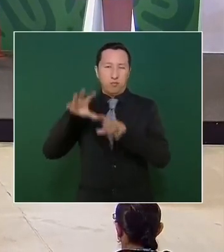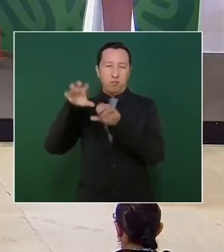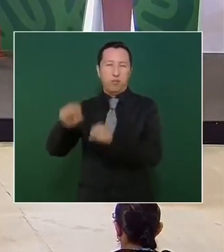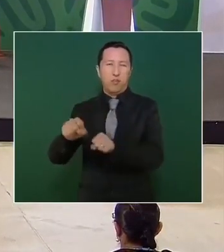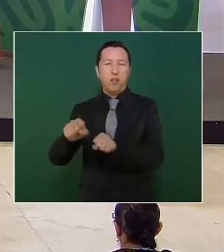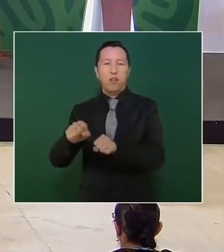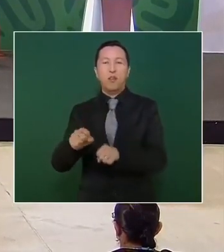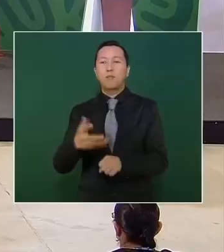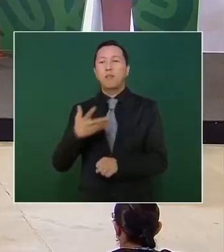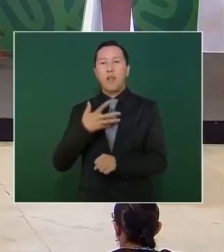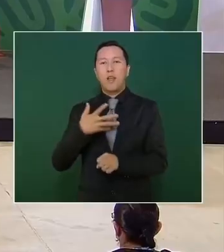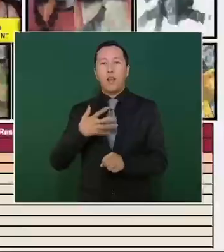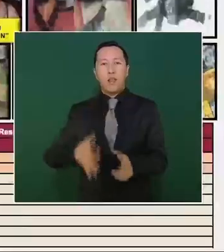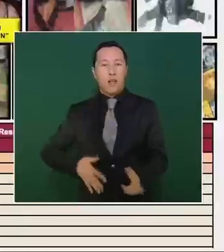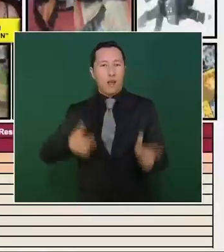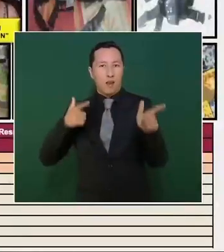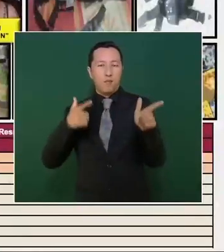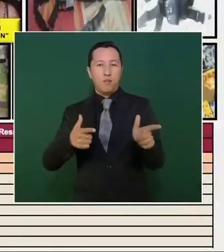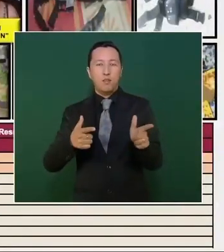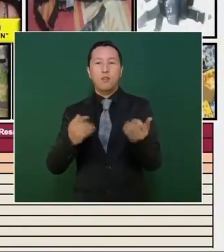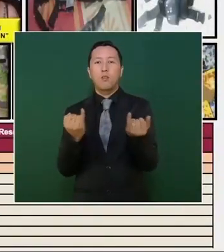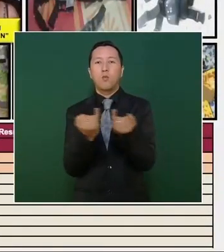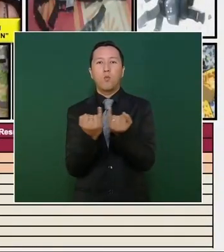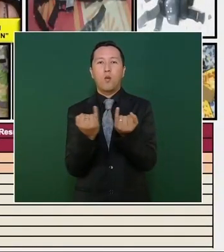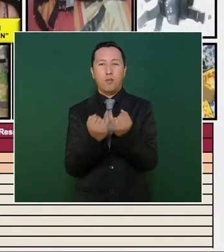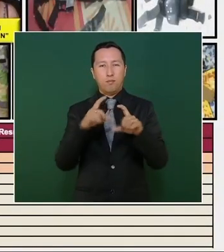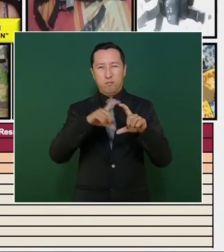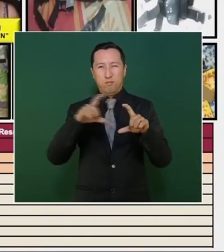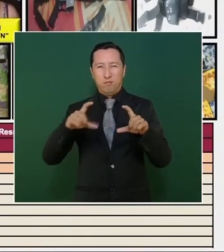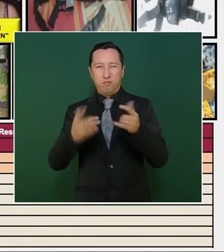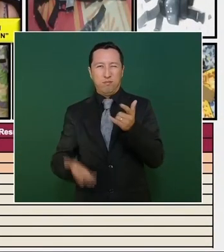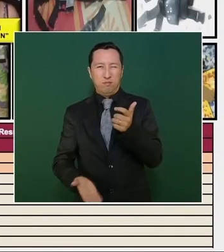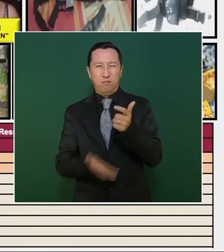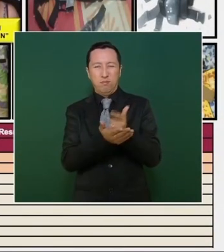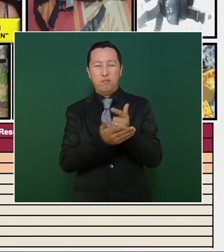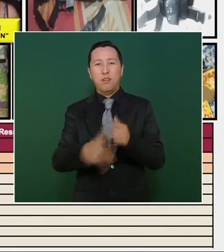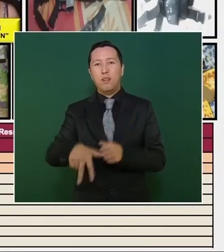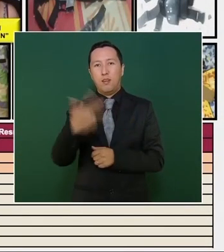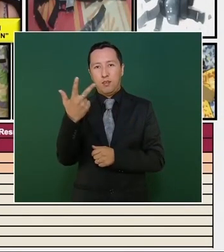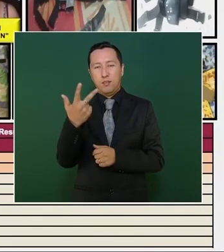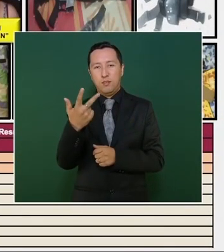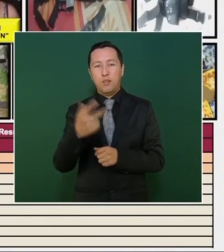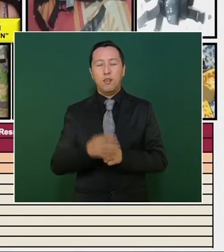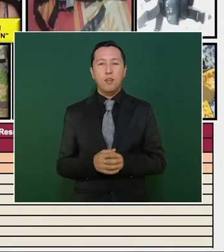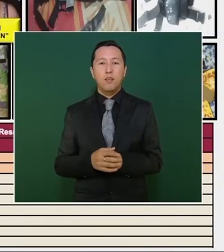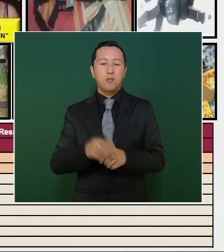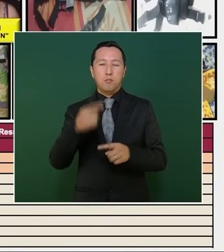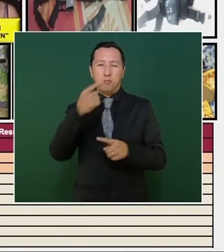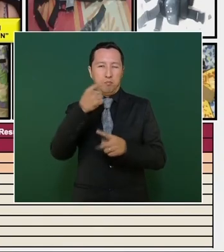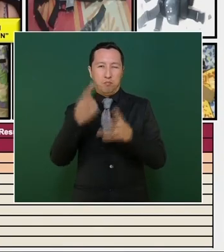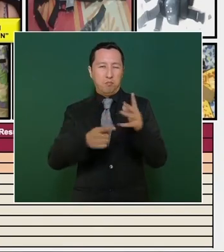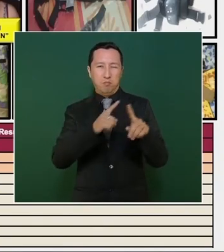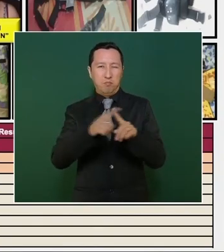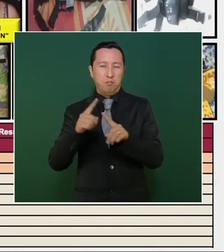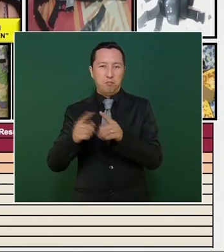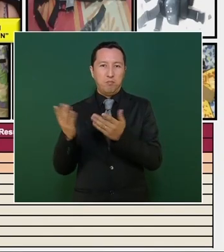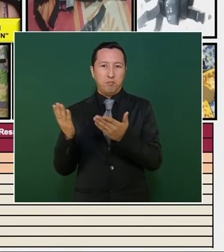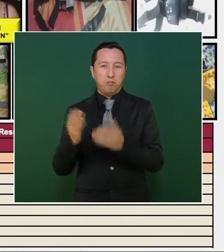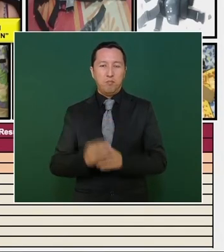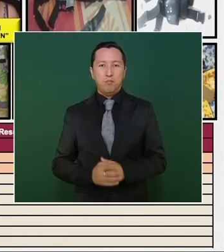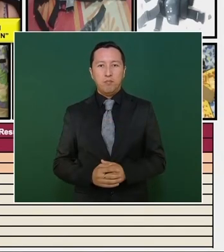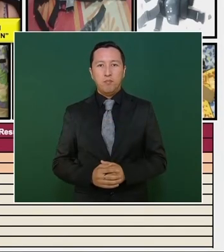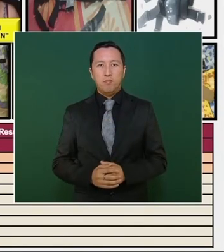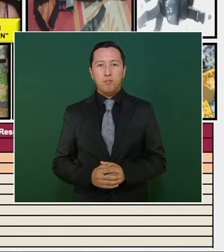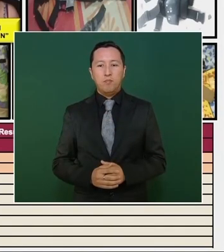tres armas largas, trece cargadores y trescientos cartuchos, entre otros objetos. En